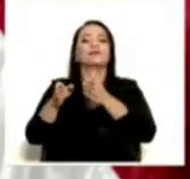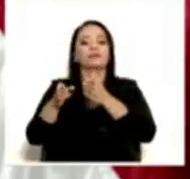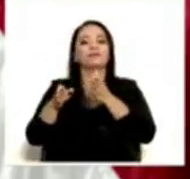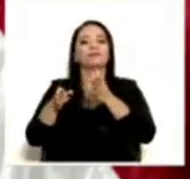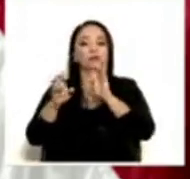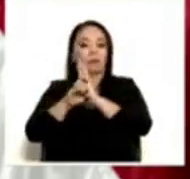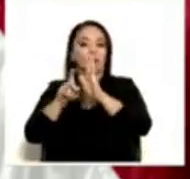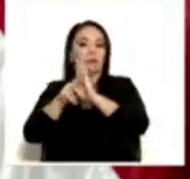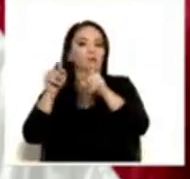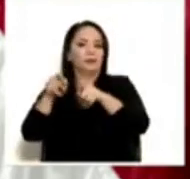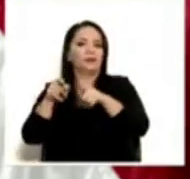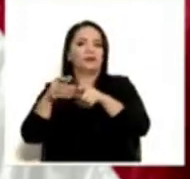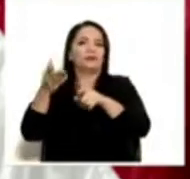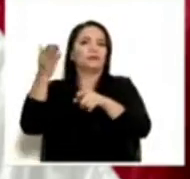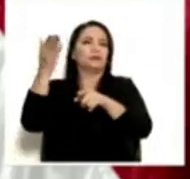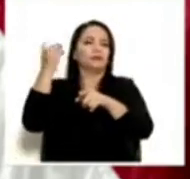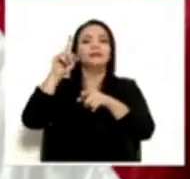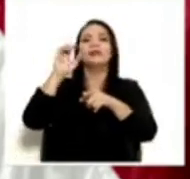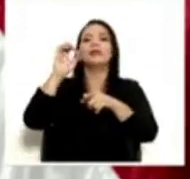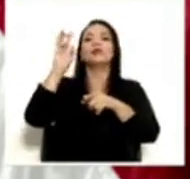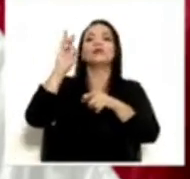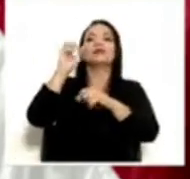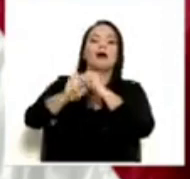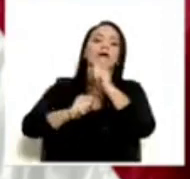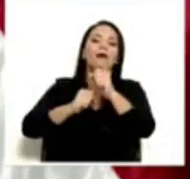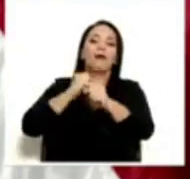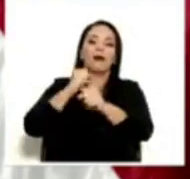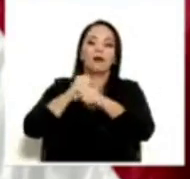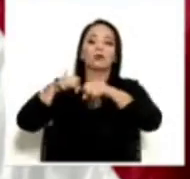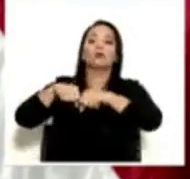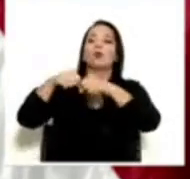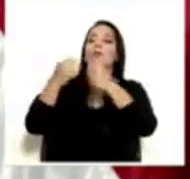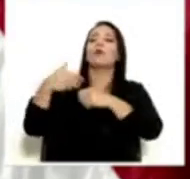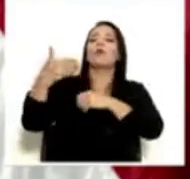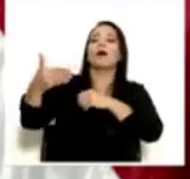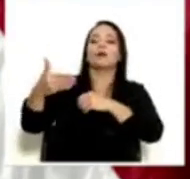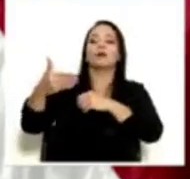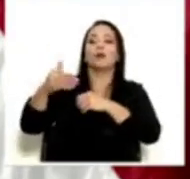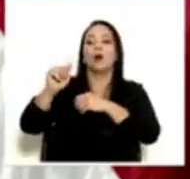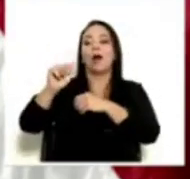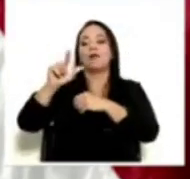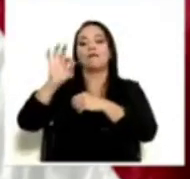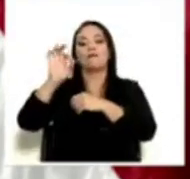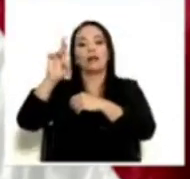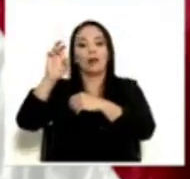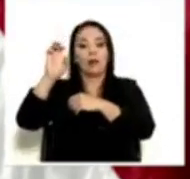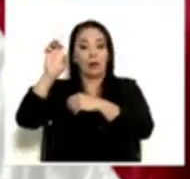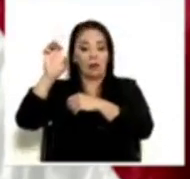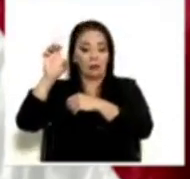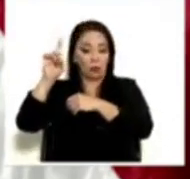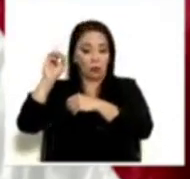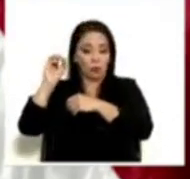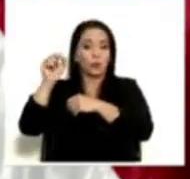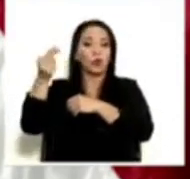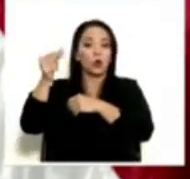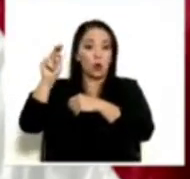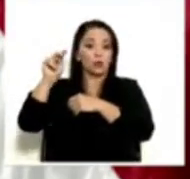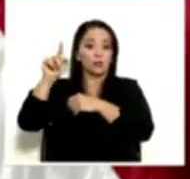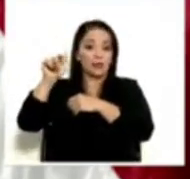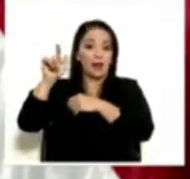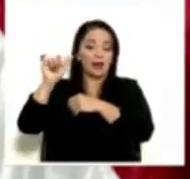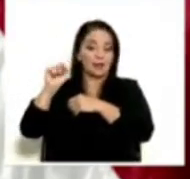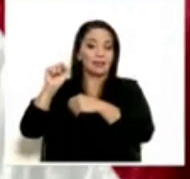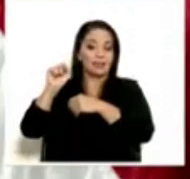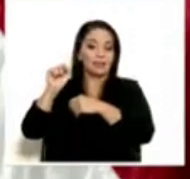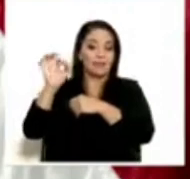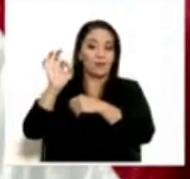rompió hace 106 años, cuando don Alfredo González Flores, viendo que la Primera Guerra